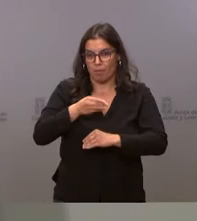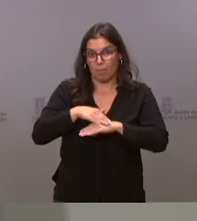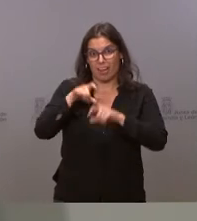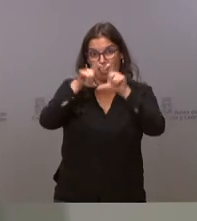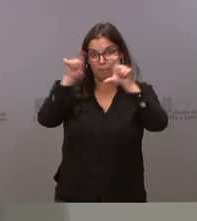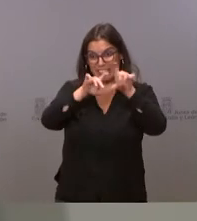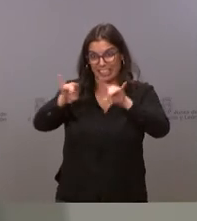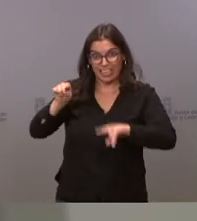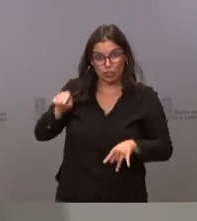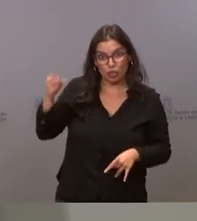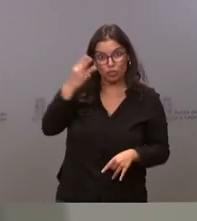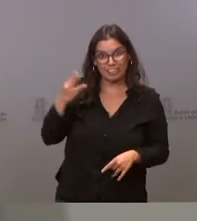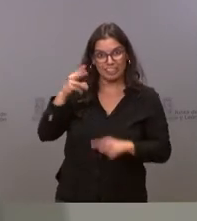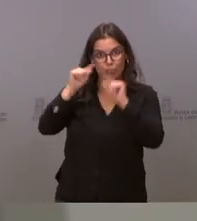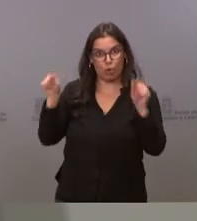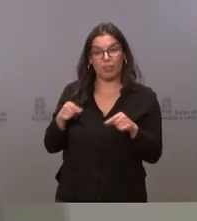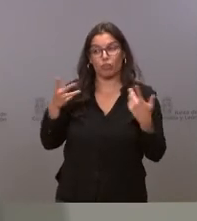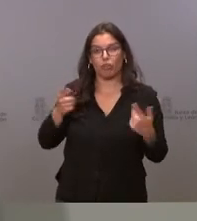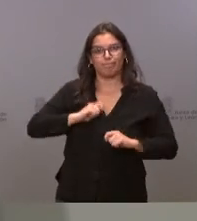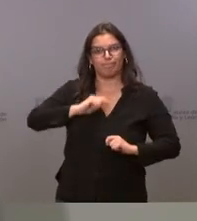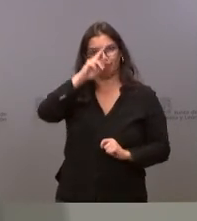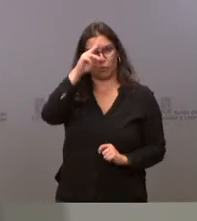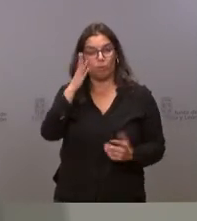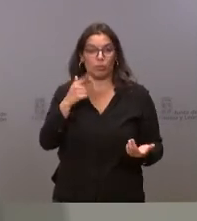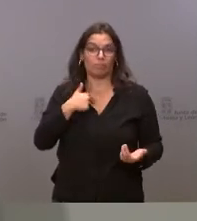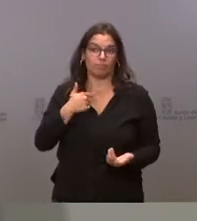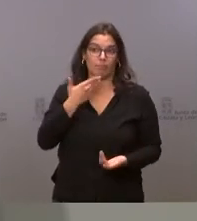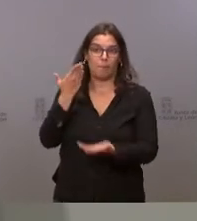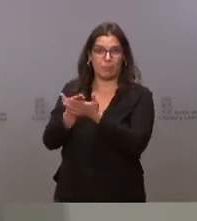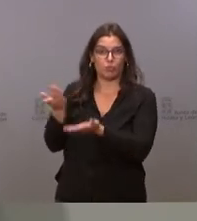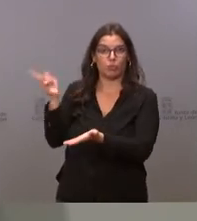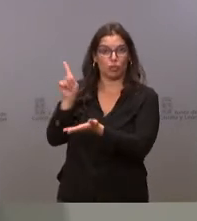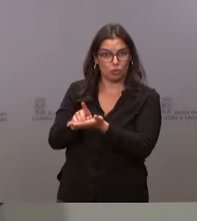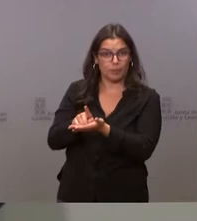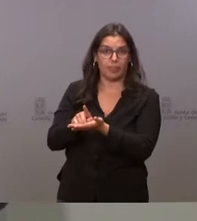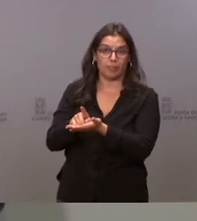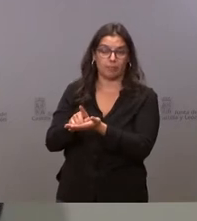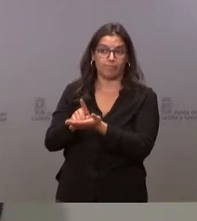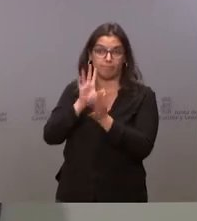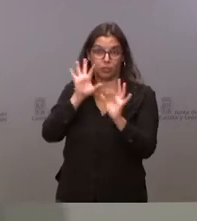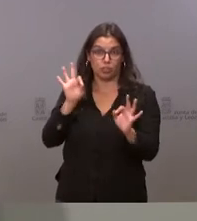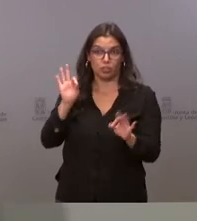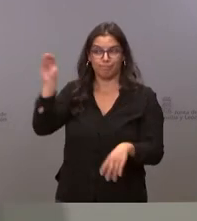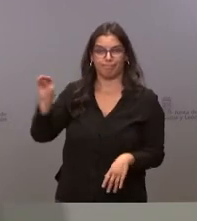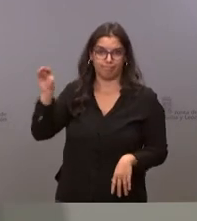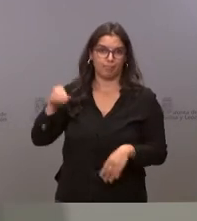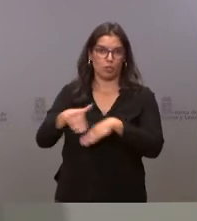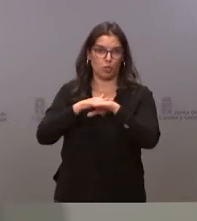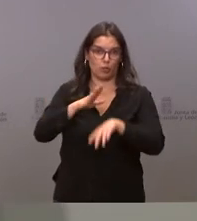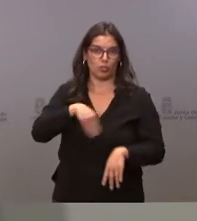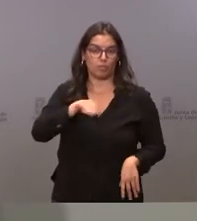en esas provincias lo cual nos preocupa y reiteraremos esta petición naturalmente al Gobierno de la Nación.